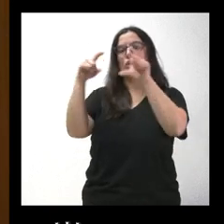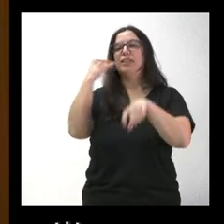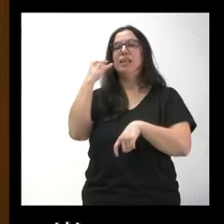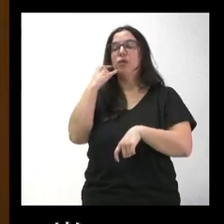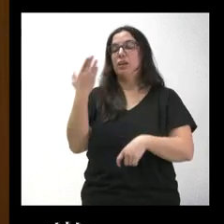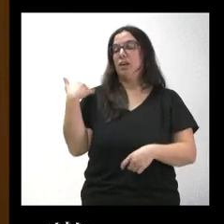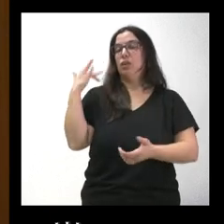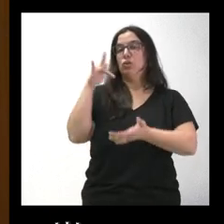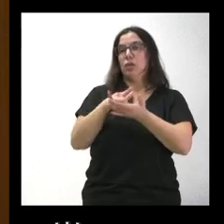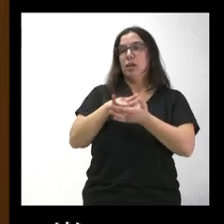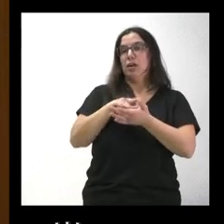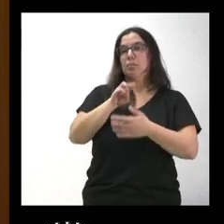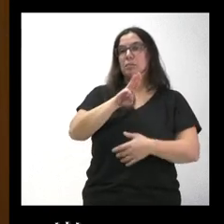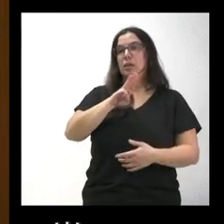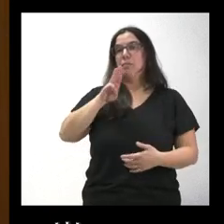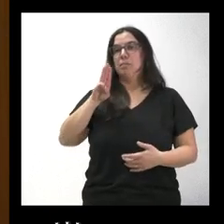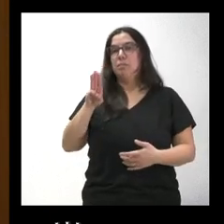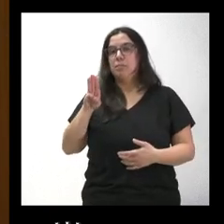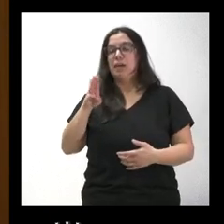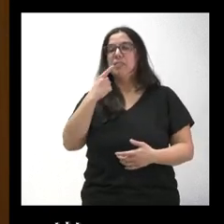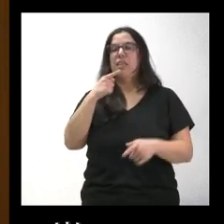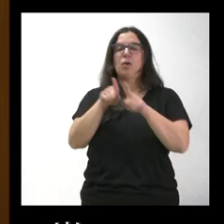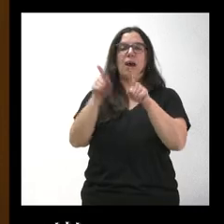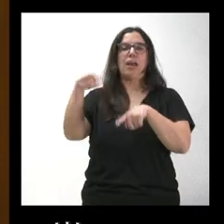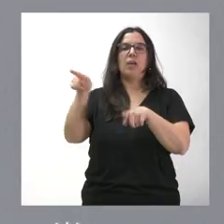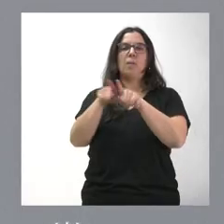otro día lo tacho de populista. No sé la Junta qué opinión tiene al respecto.